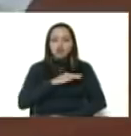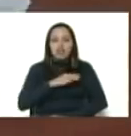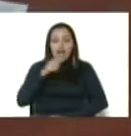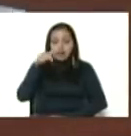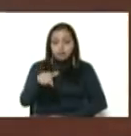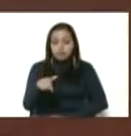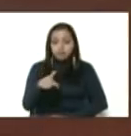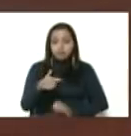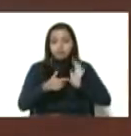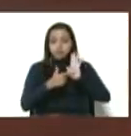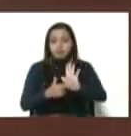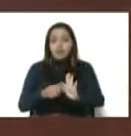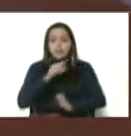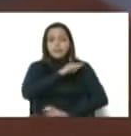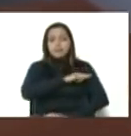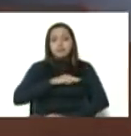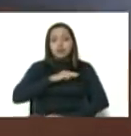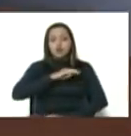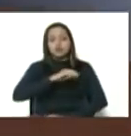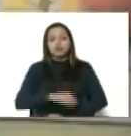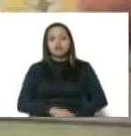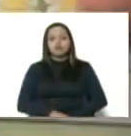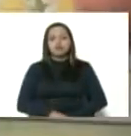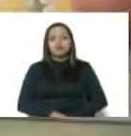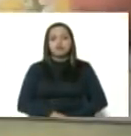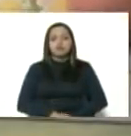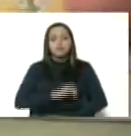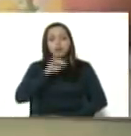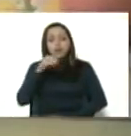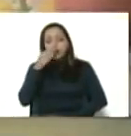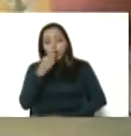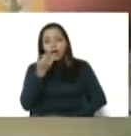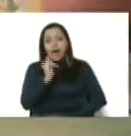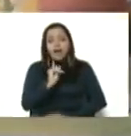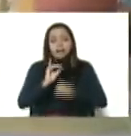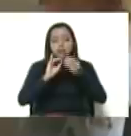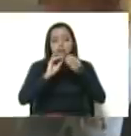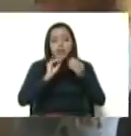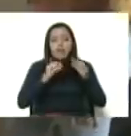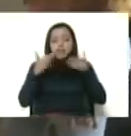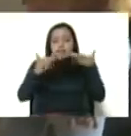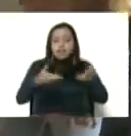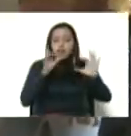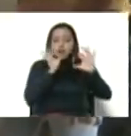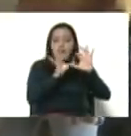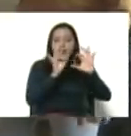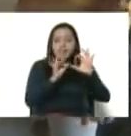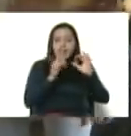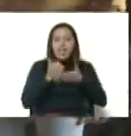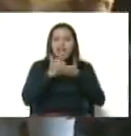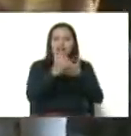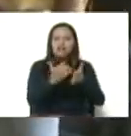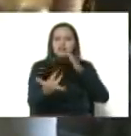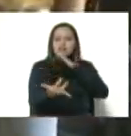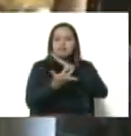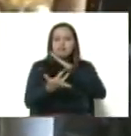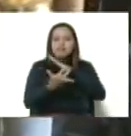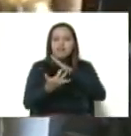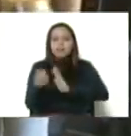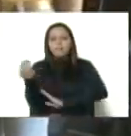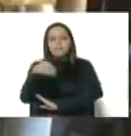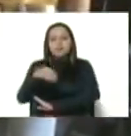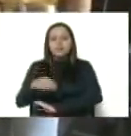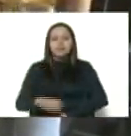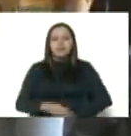presente, la misión José Gregorio Hernández está precisamente carnetizando, entregando ayudas técnicas, pero además